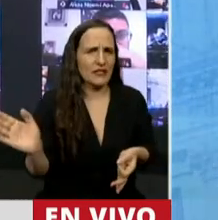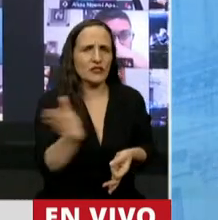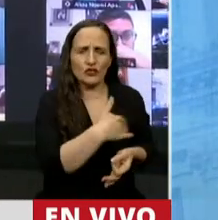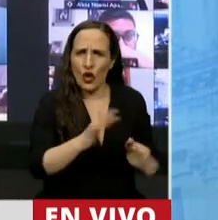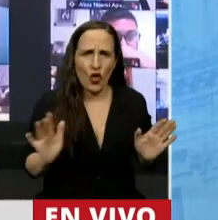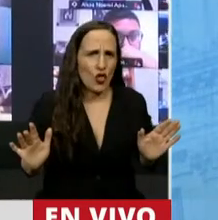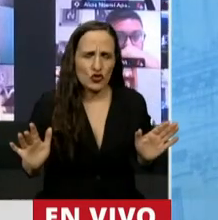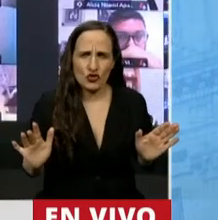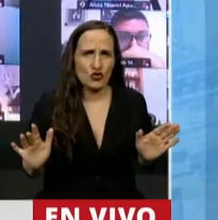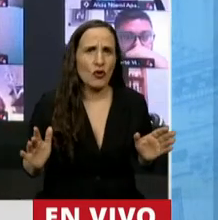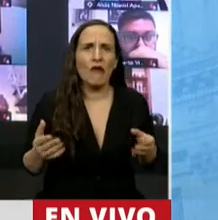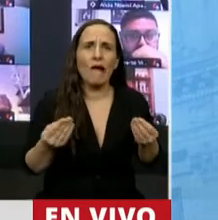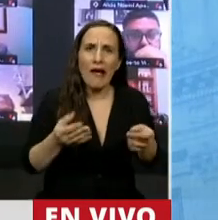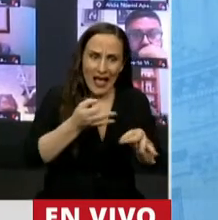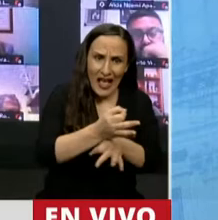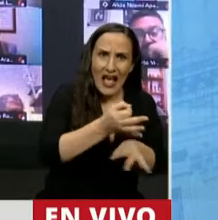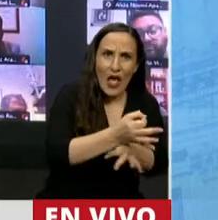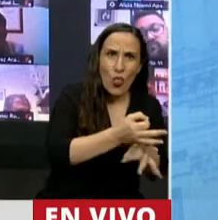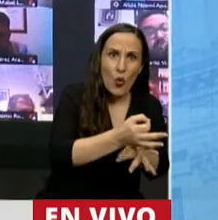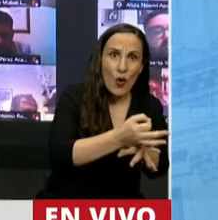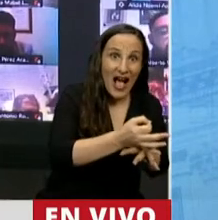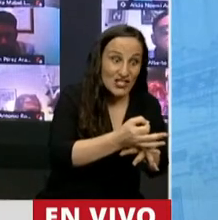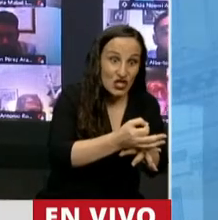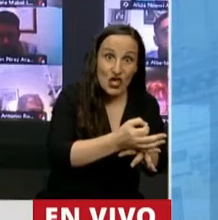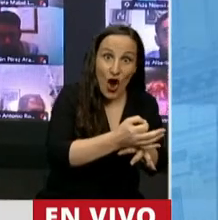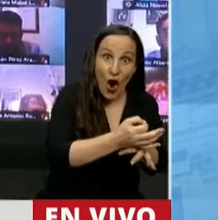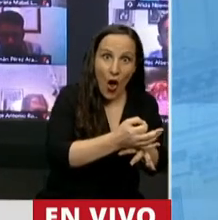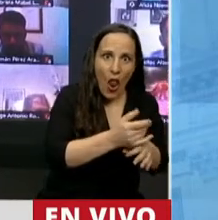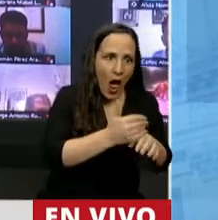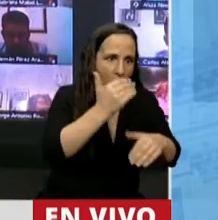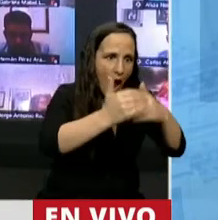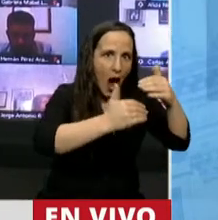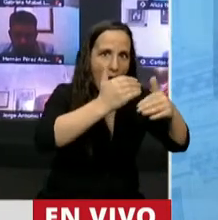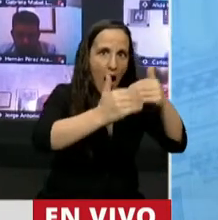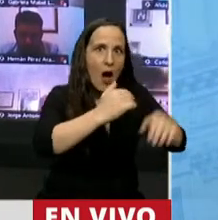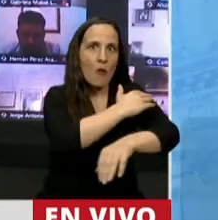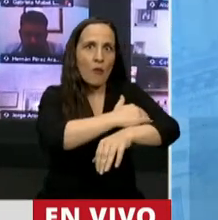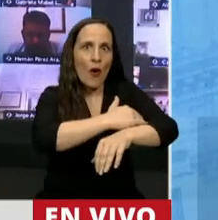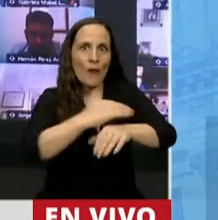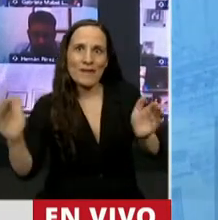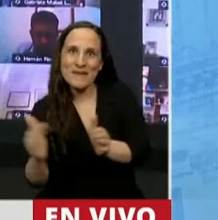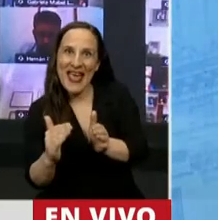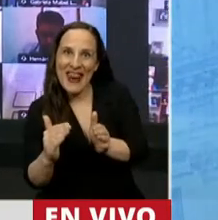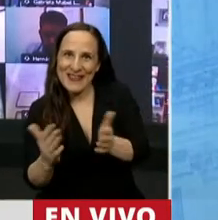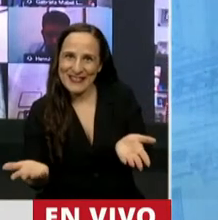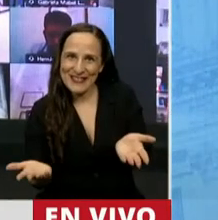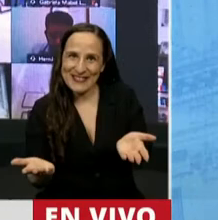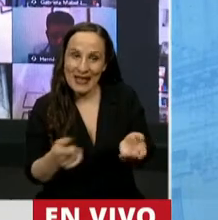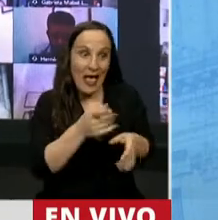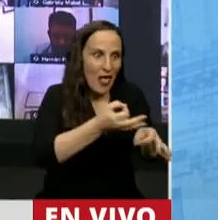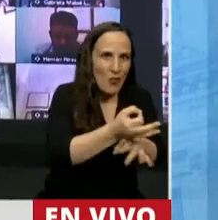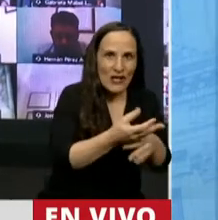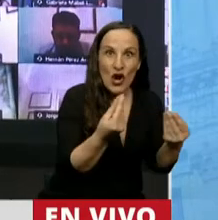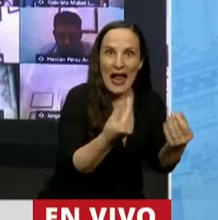es inversamente proporcional a la pobreza. A más educación, a mejor educación, a mayor calidad de